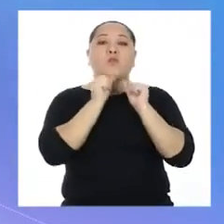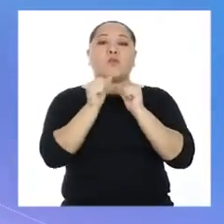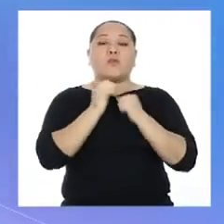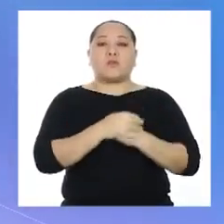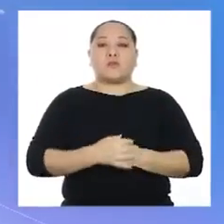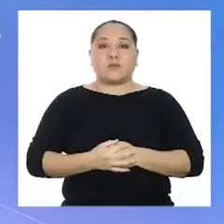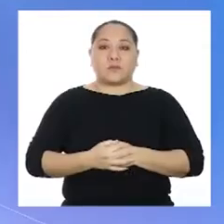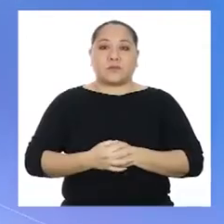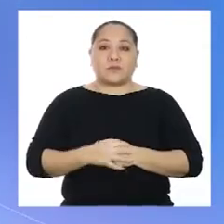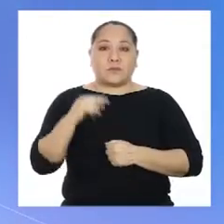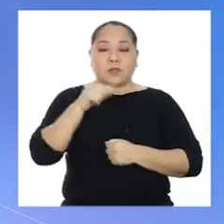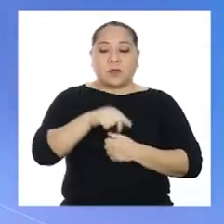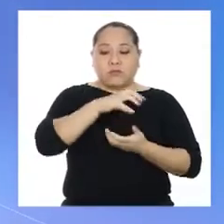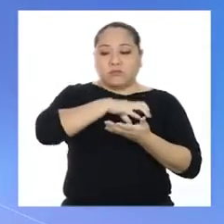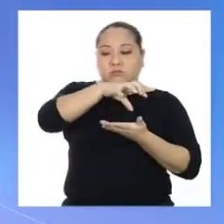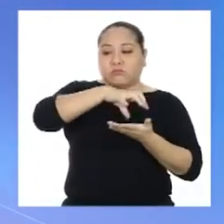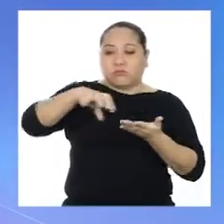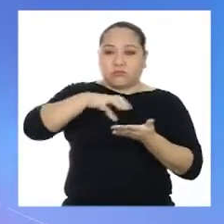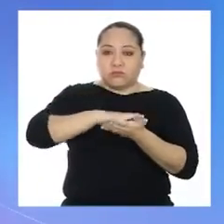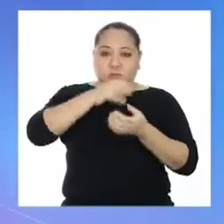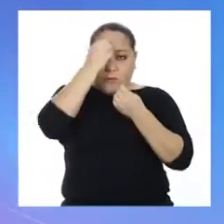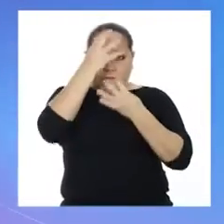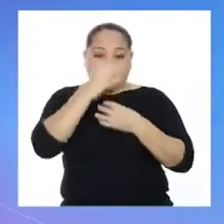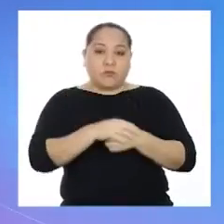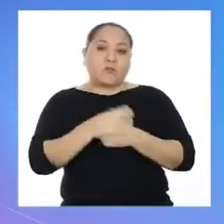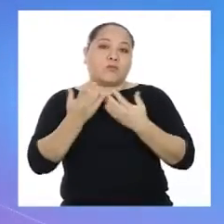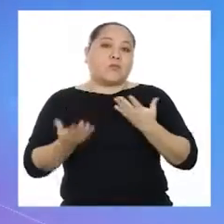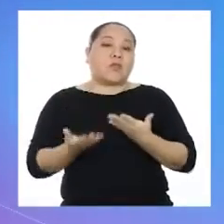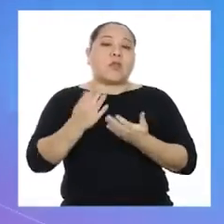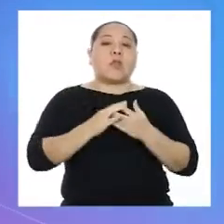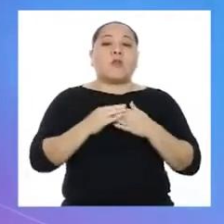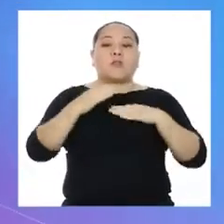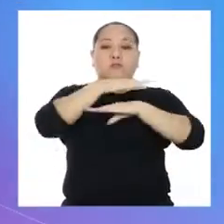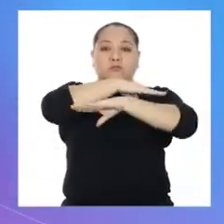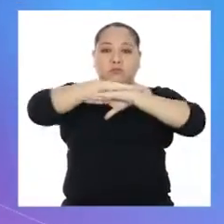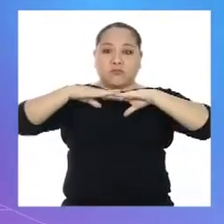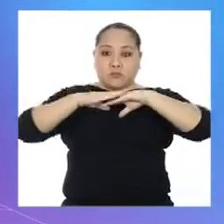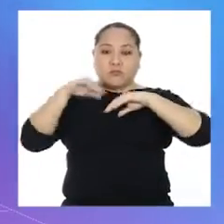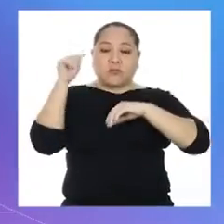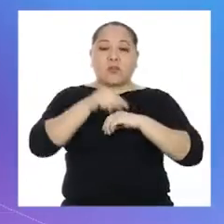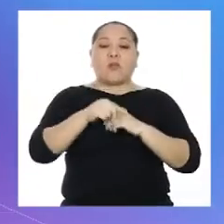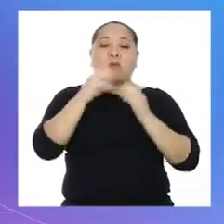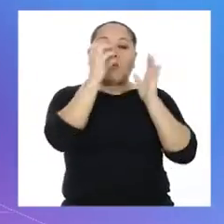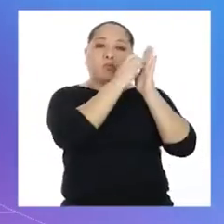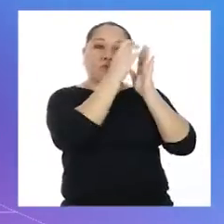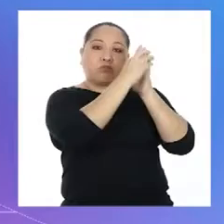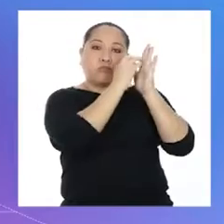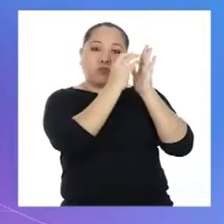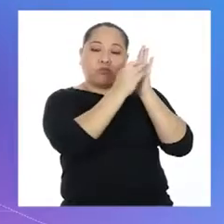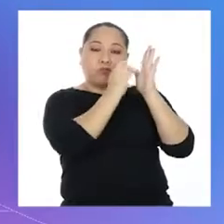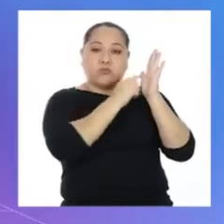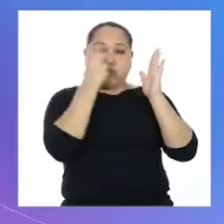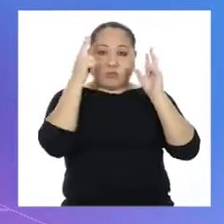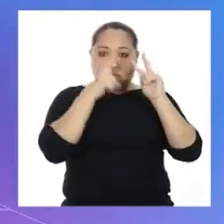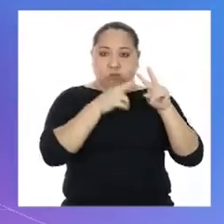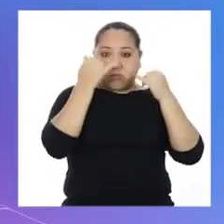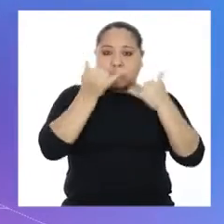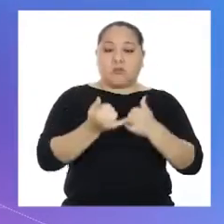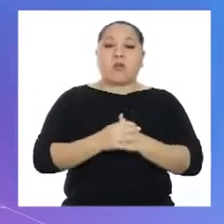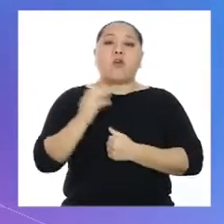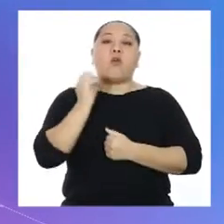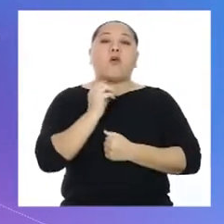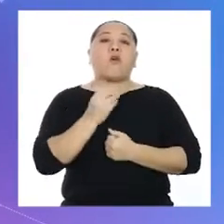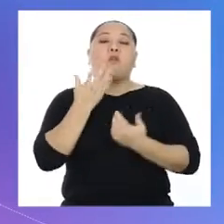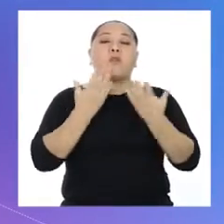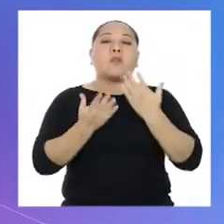cantidades o datos. La distribución de los datos puede ser horizontal, como en el pictograma que vimos hoy.